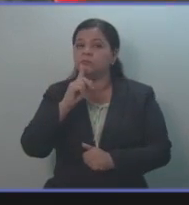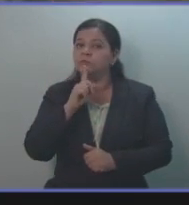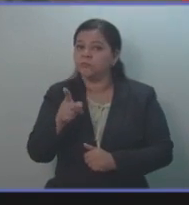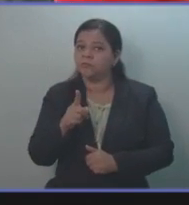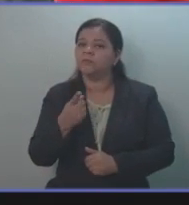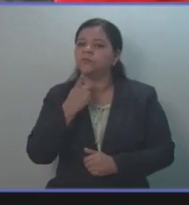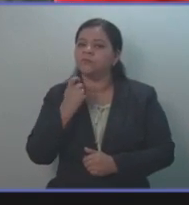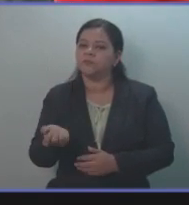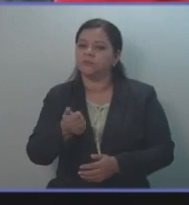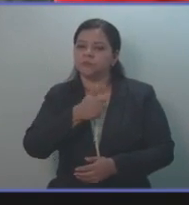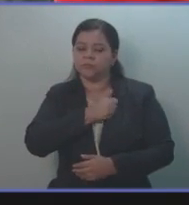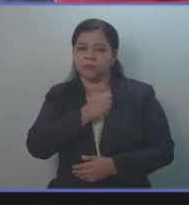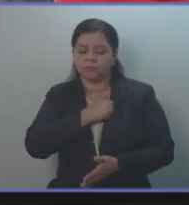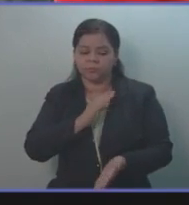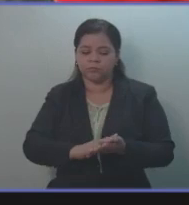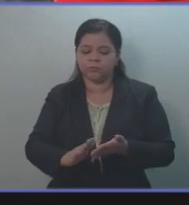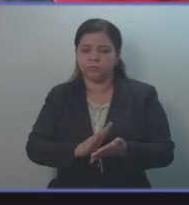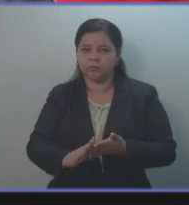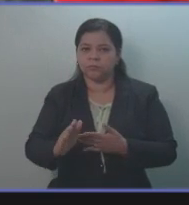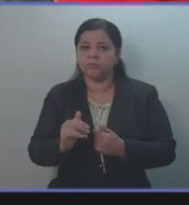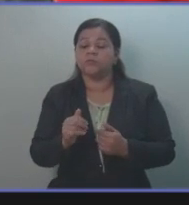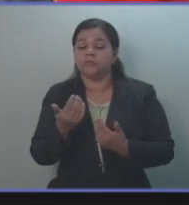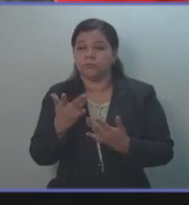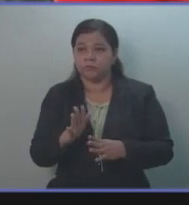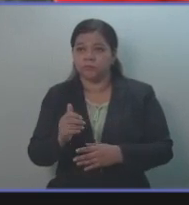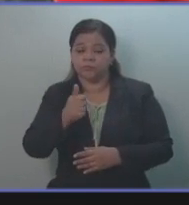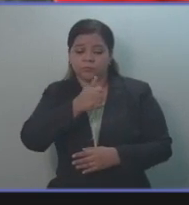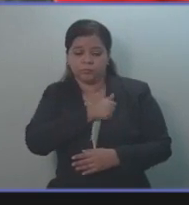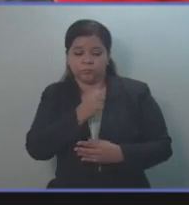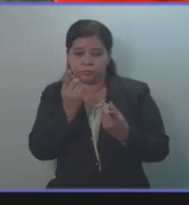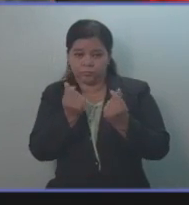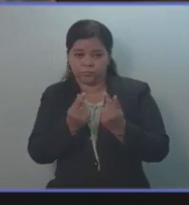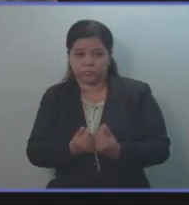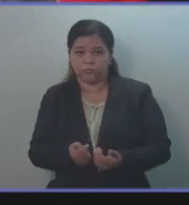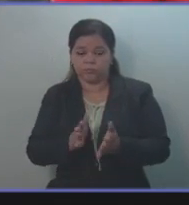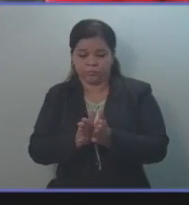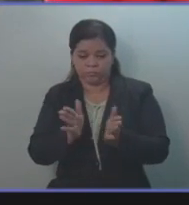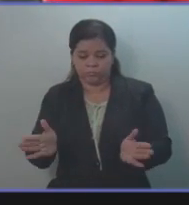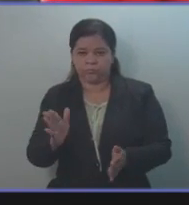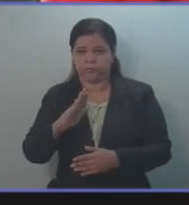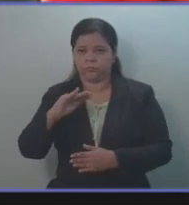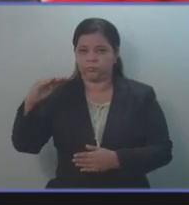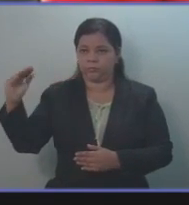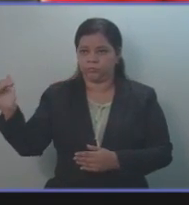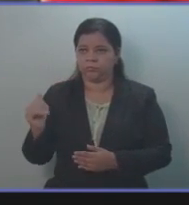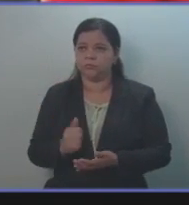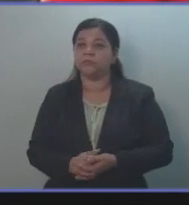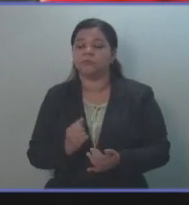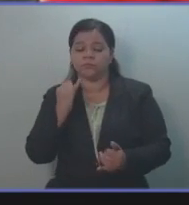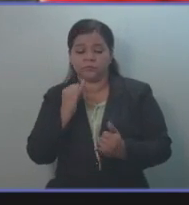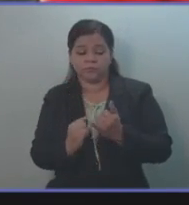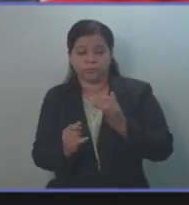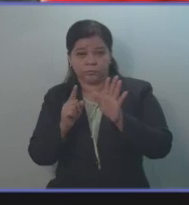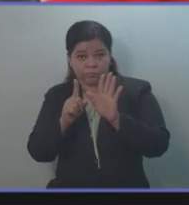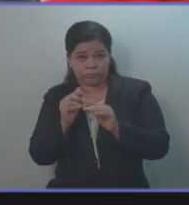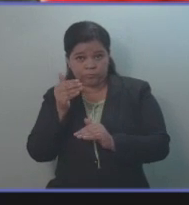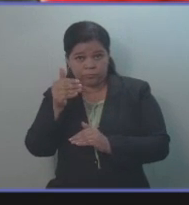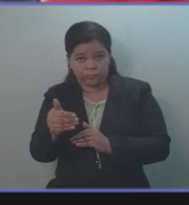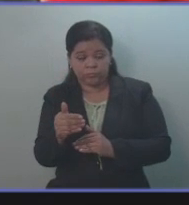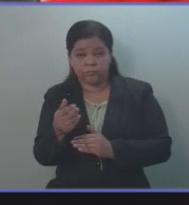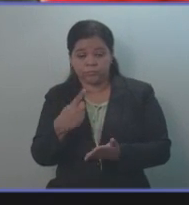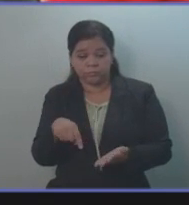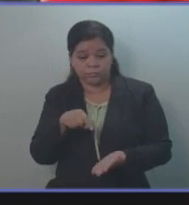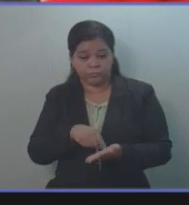el financiamiento de los centros oficiales de educación es con cargo al presupuesto general de la Nación. que en los últimos seis años los centros educativos